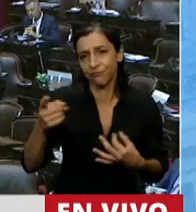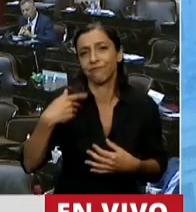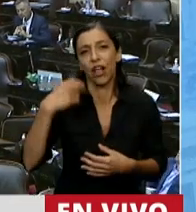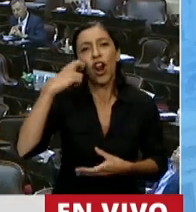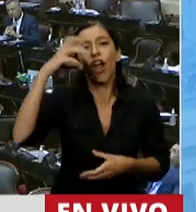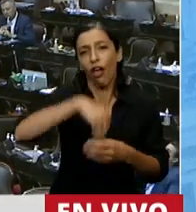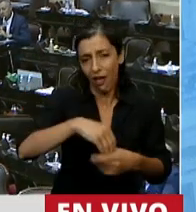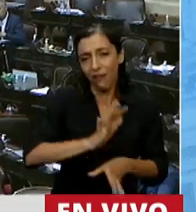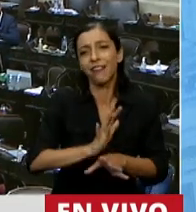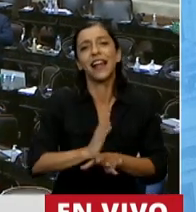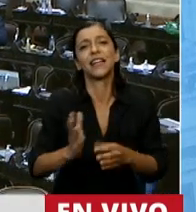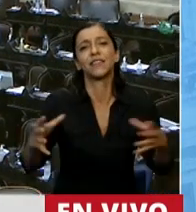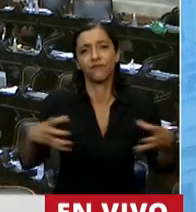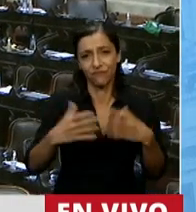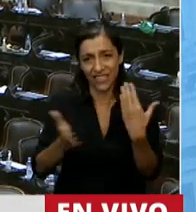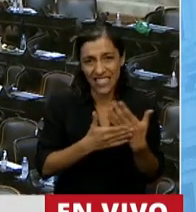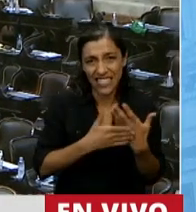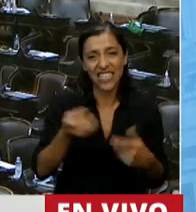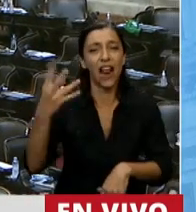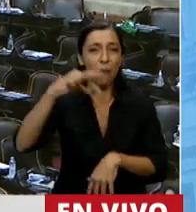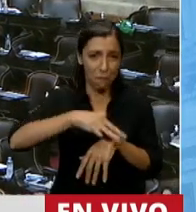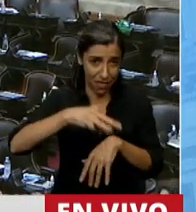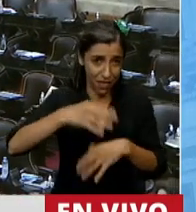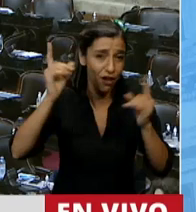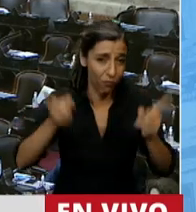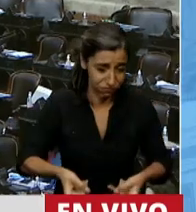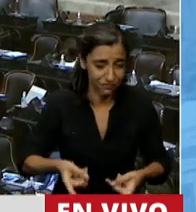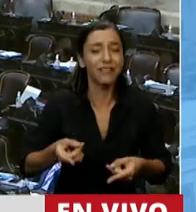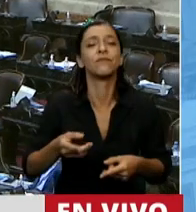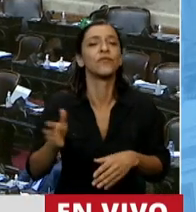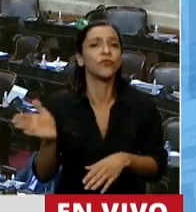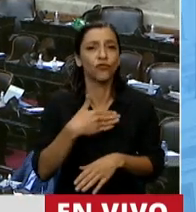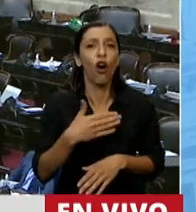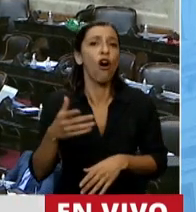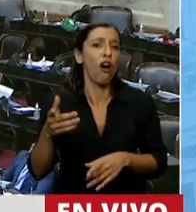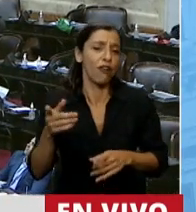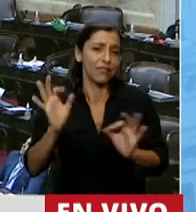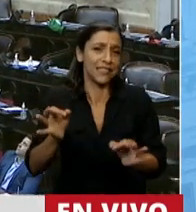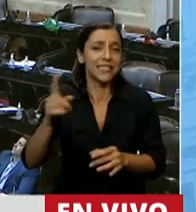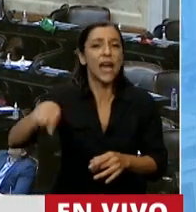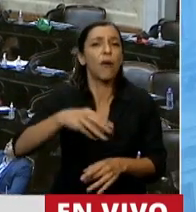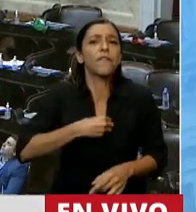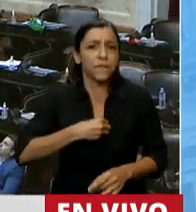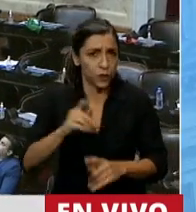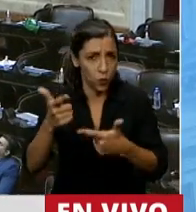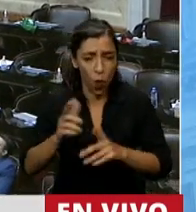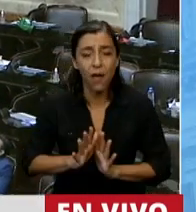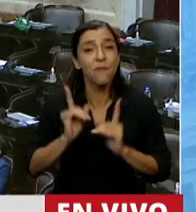izquierda, médico de profesión, declarado ateo, decía